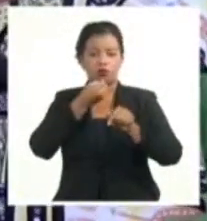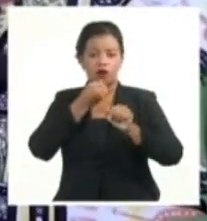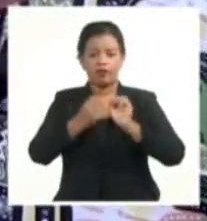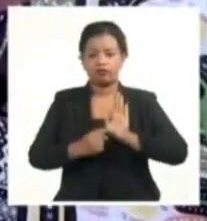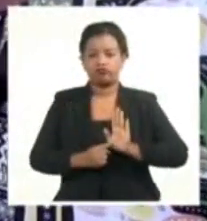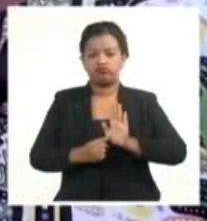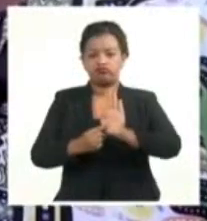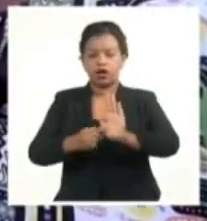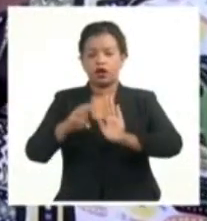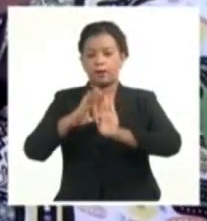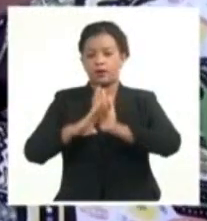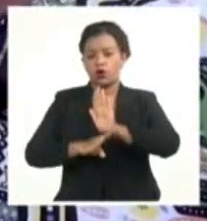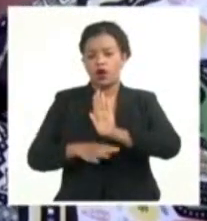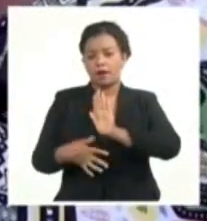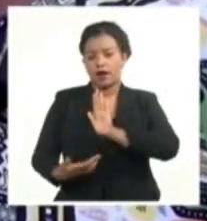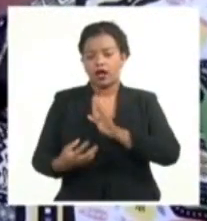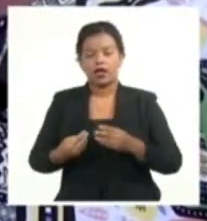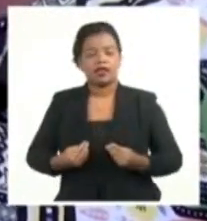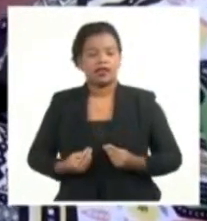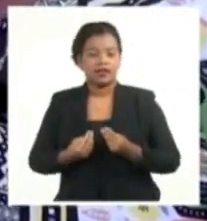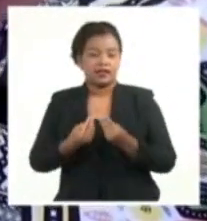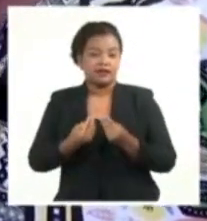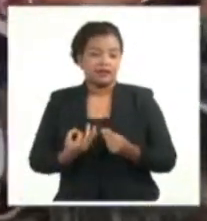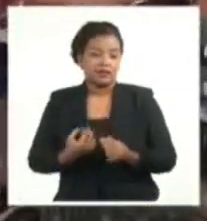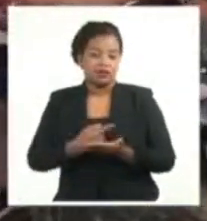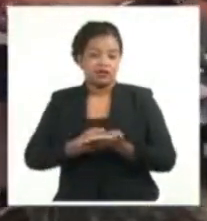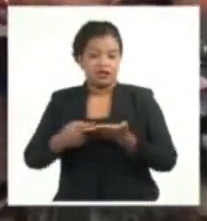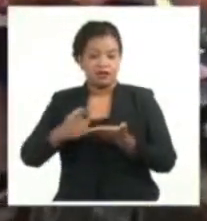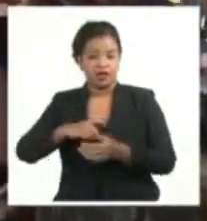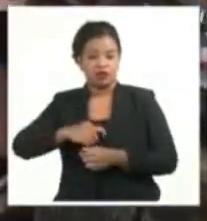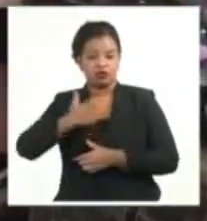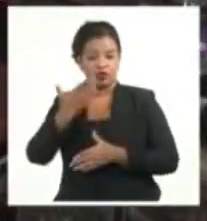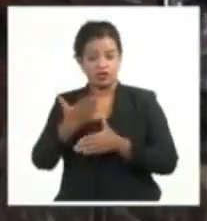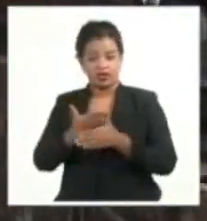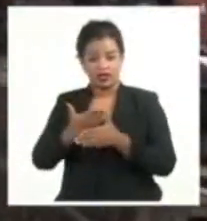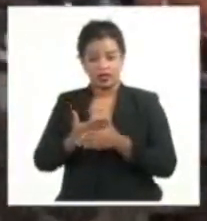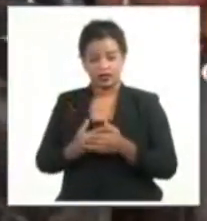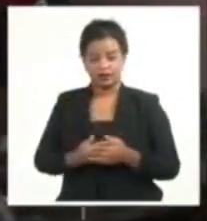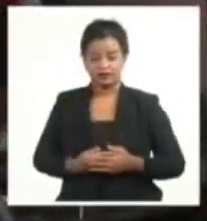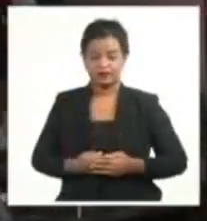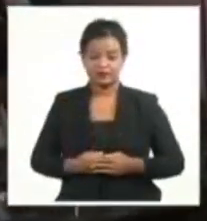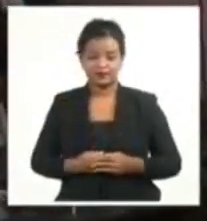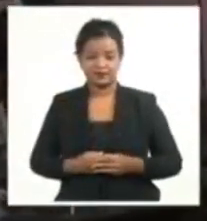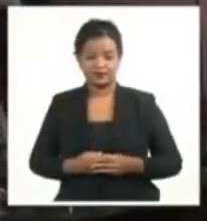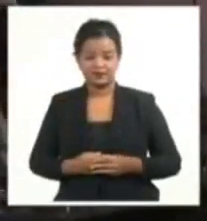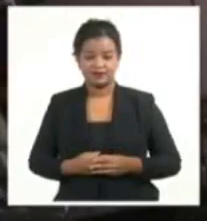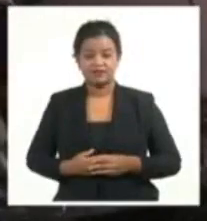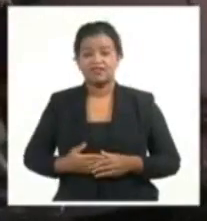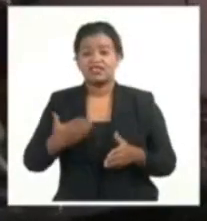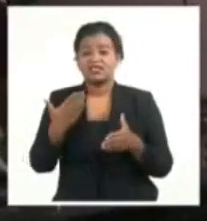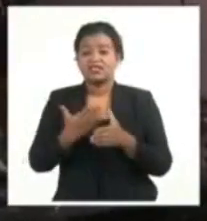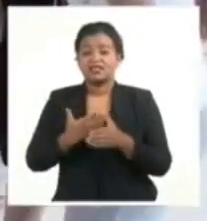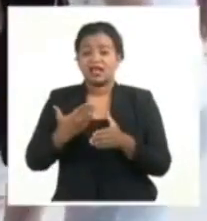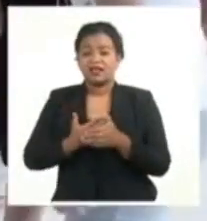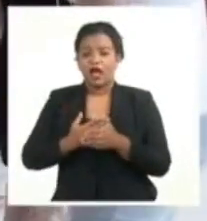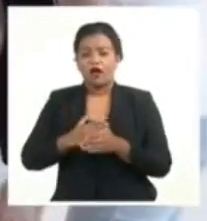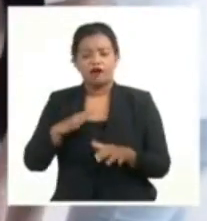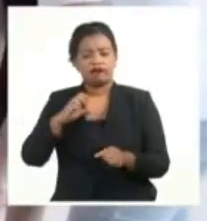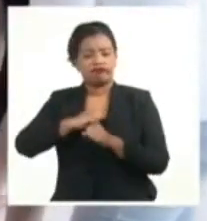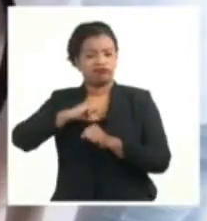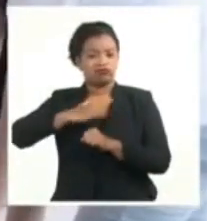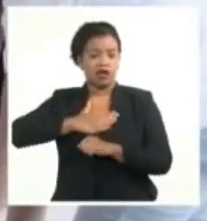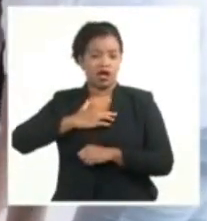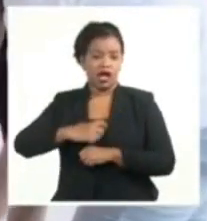programación dedicada a la semana, como parte de la Semana de la Cultura Santiago de Santiago de Cuba mostrará parte de su patrimonio artístico para